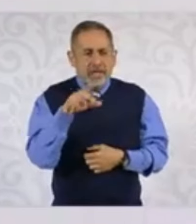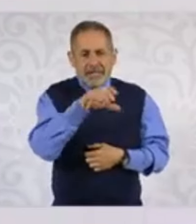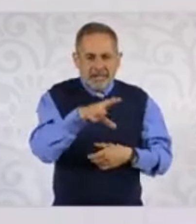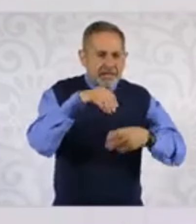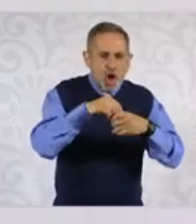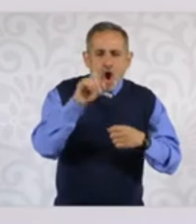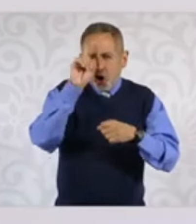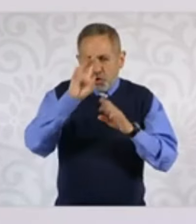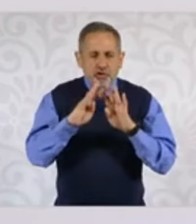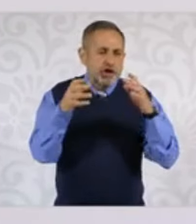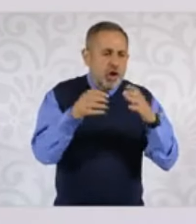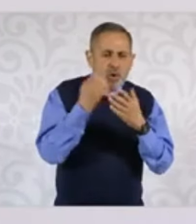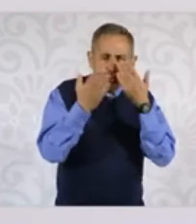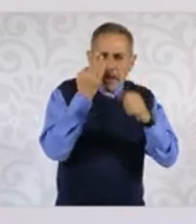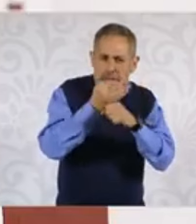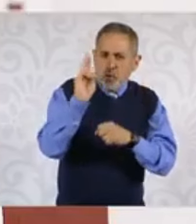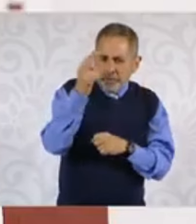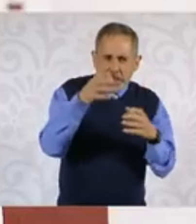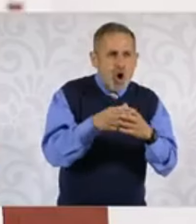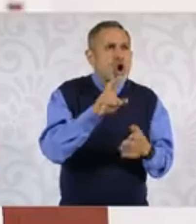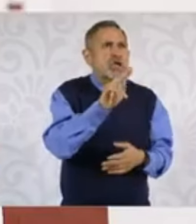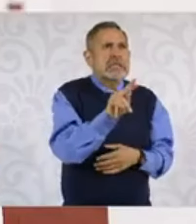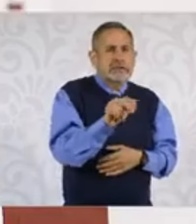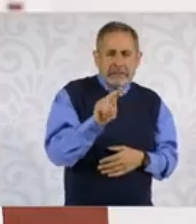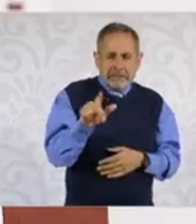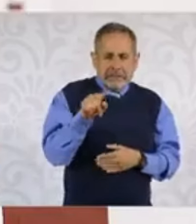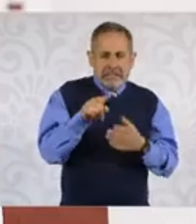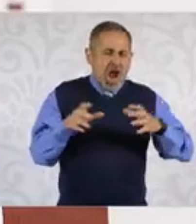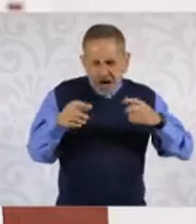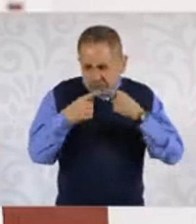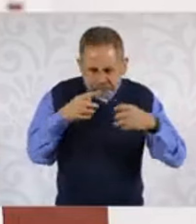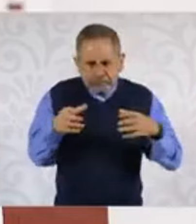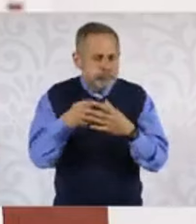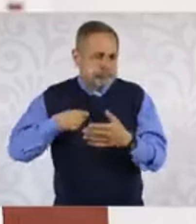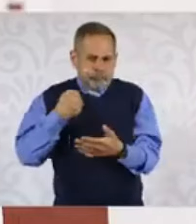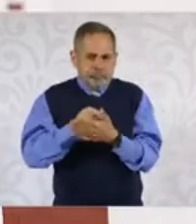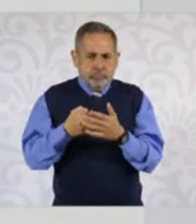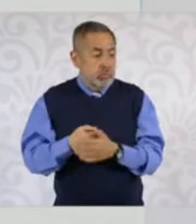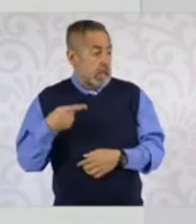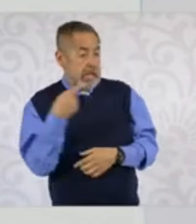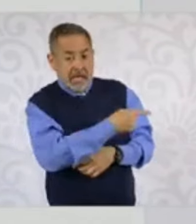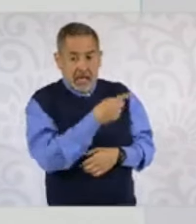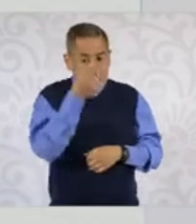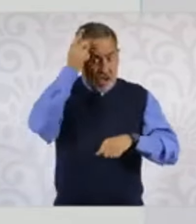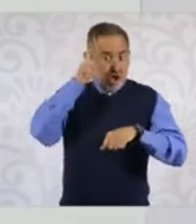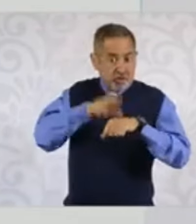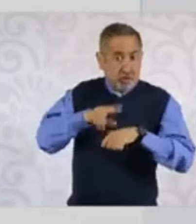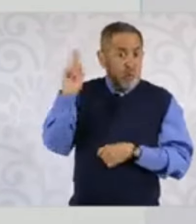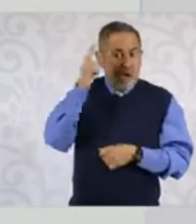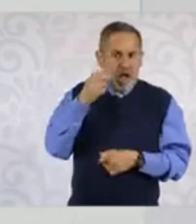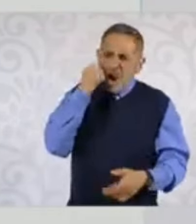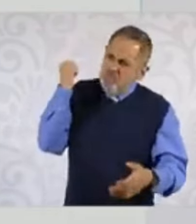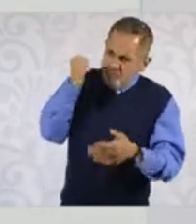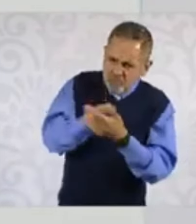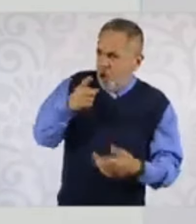puente sote del que les hablo, que desde el día 16 de sábado hasta el día 19 van a